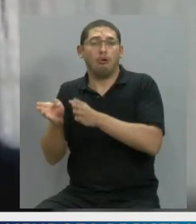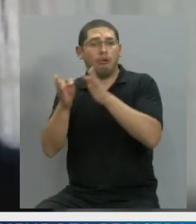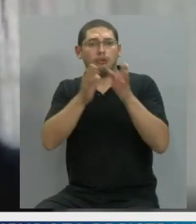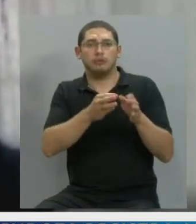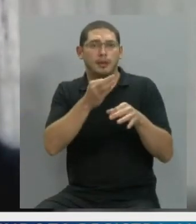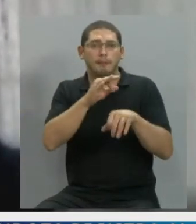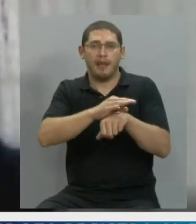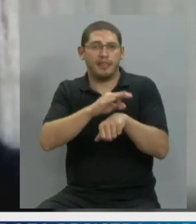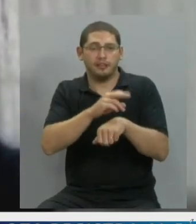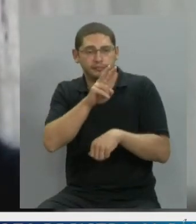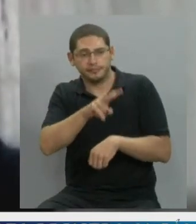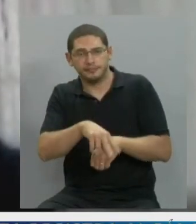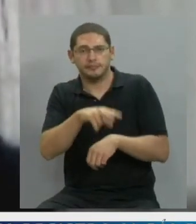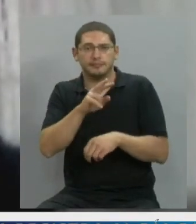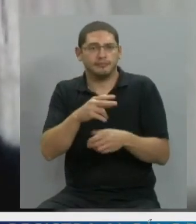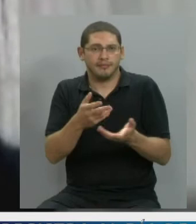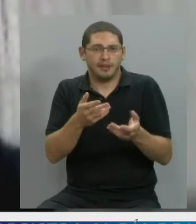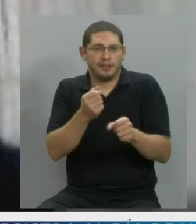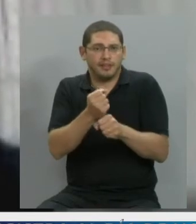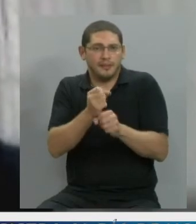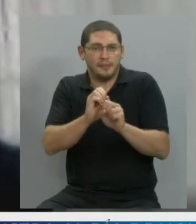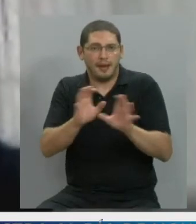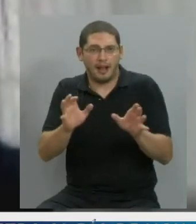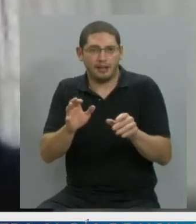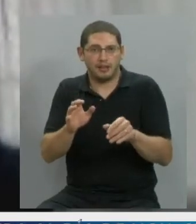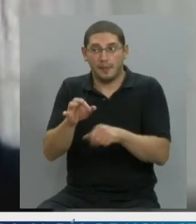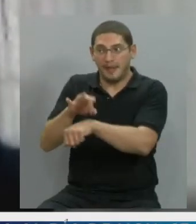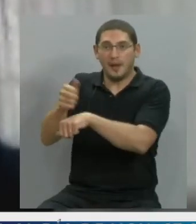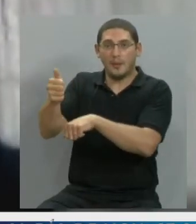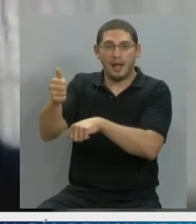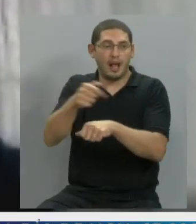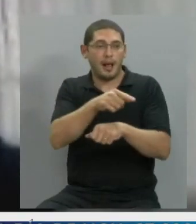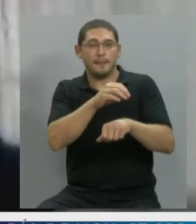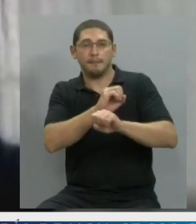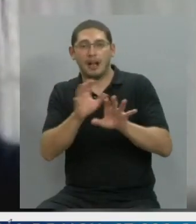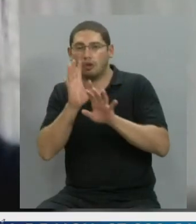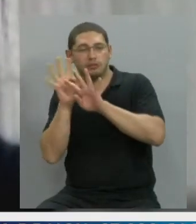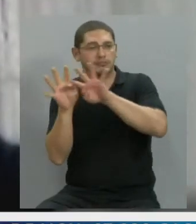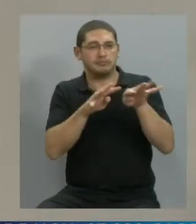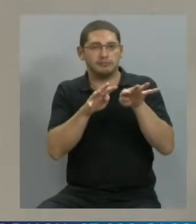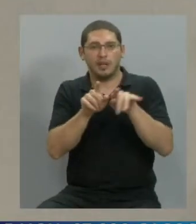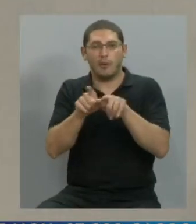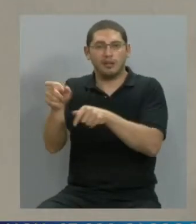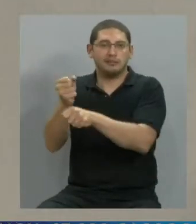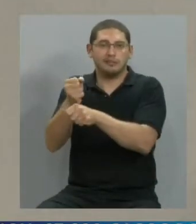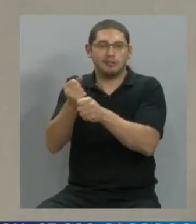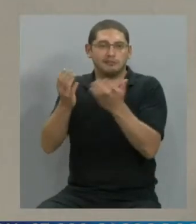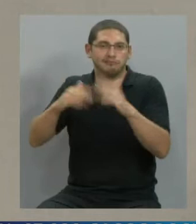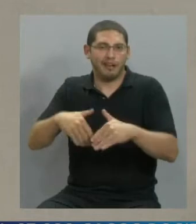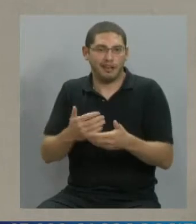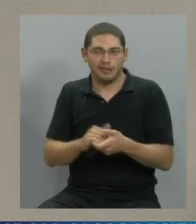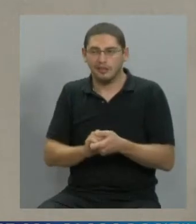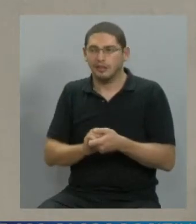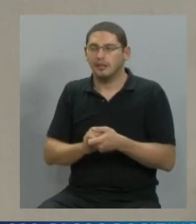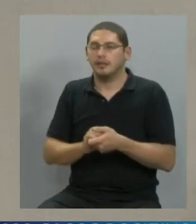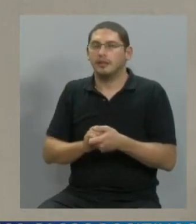desear y en realidad dejan mal parados a los que trabajan bien. Silvana, parte de los puntos que tiene este